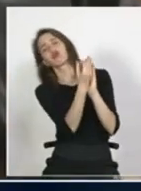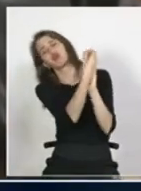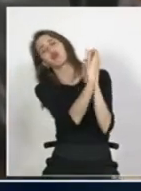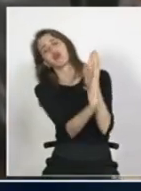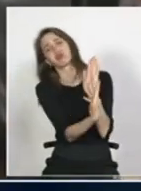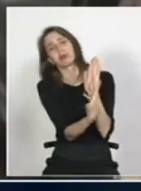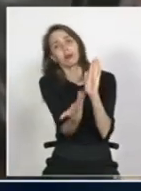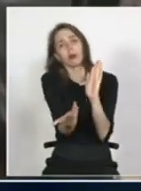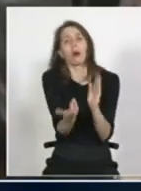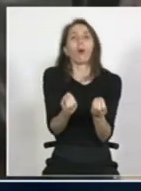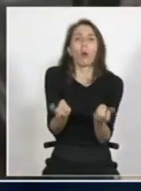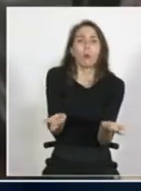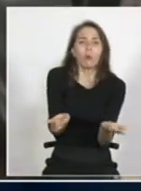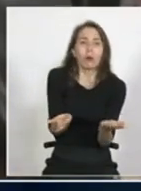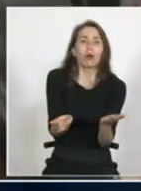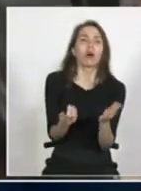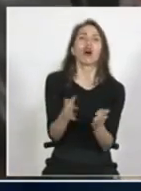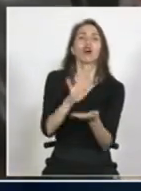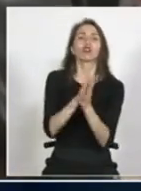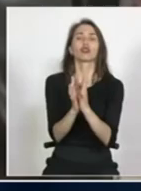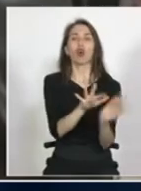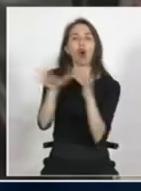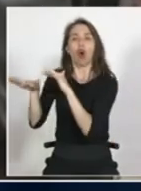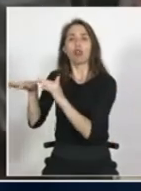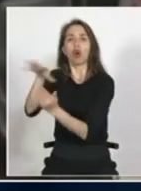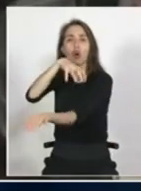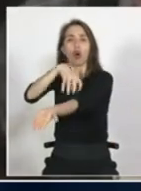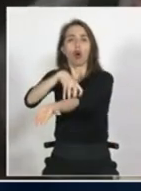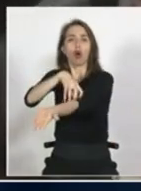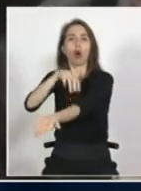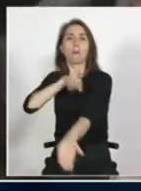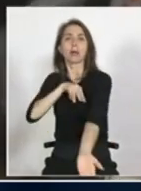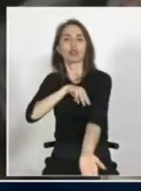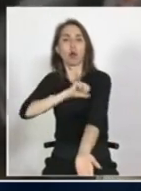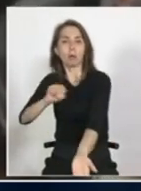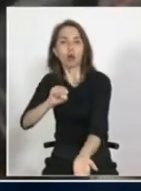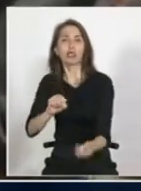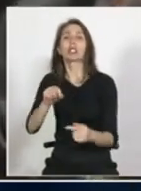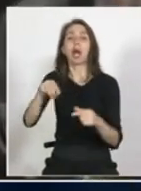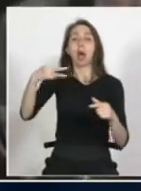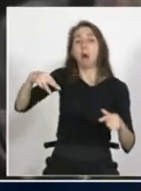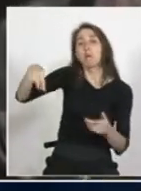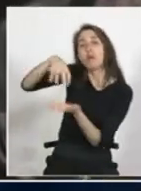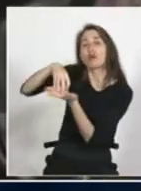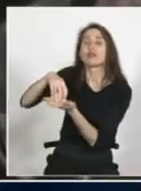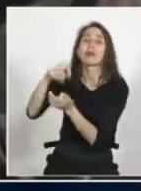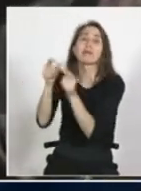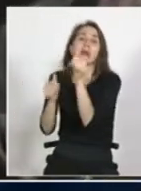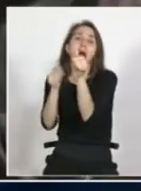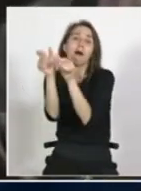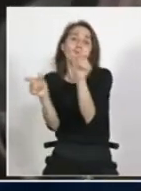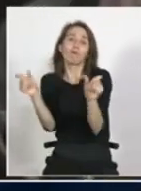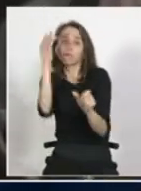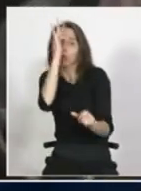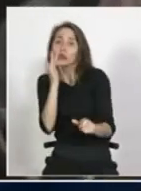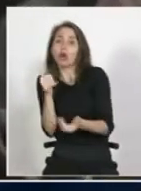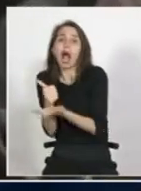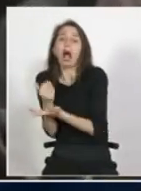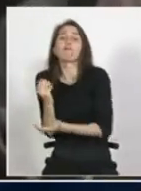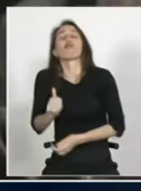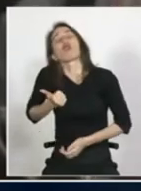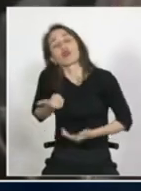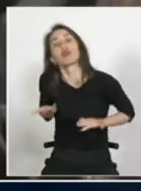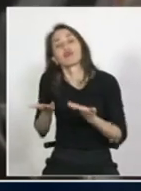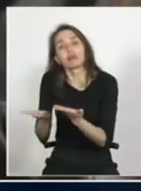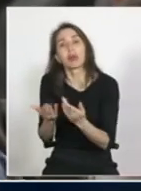estos puedan distribuir si van a estar todos en la región metropolitana o donde exista algún lugar o donde exista algún municipio que por buena voluntad lo haga en cambio si es